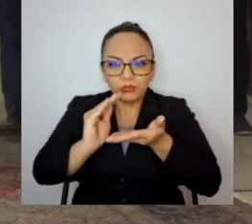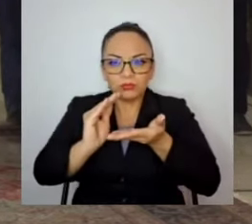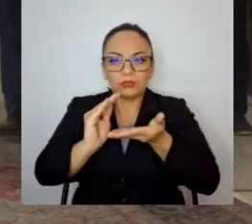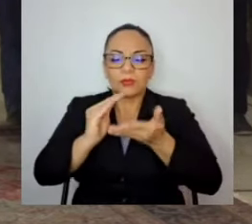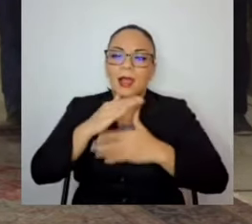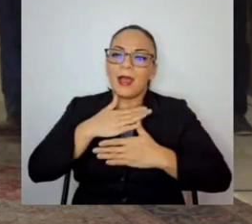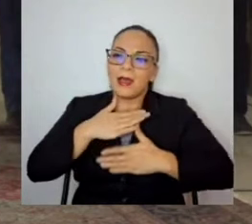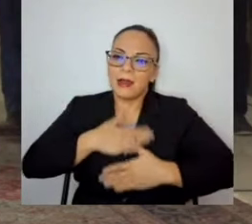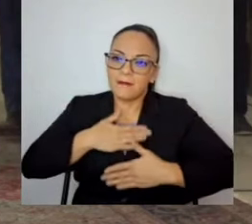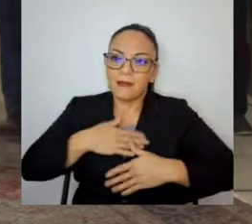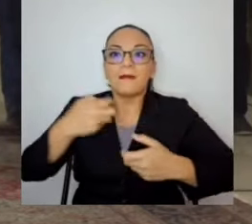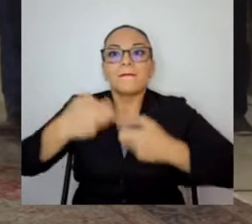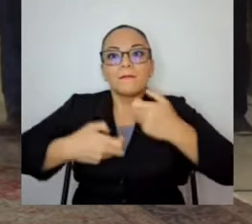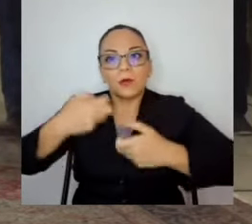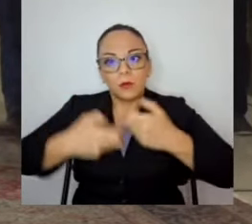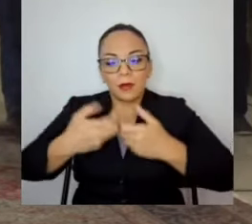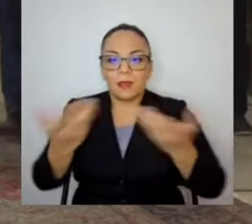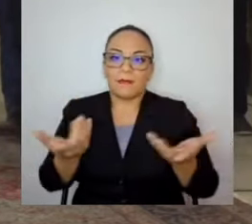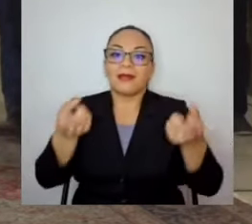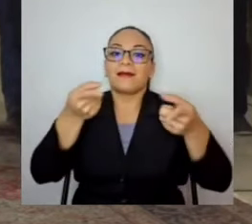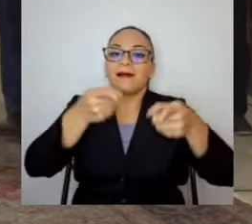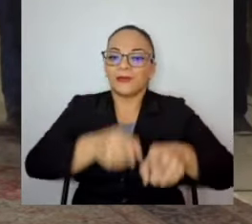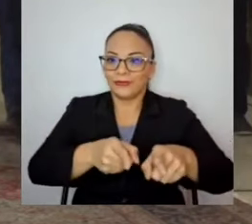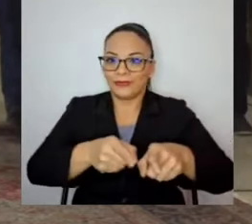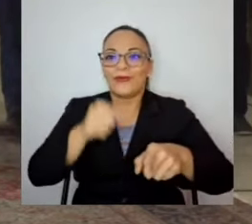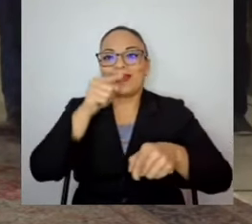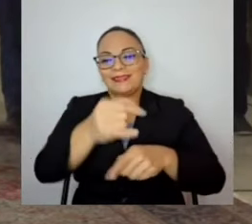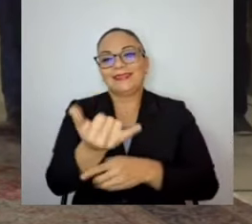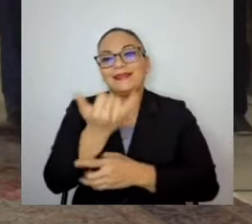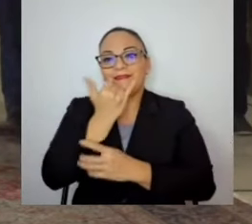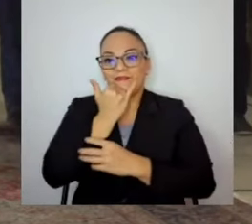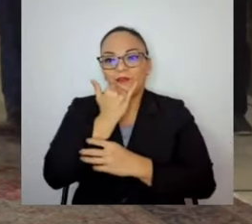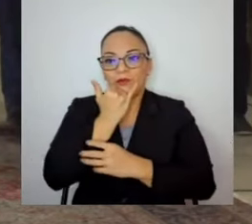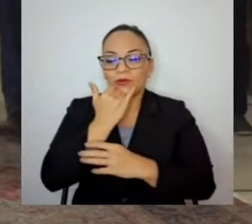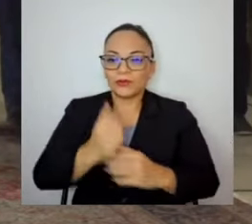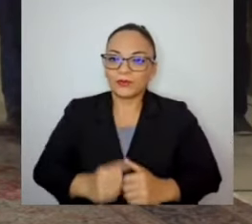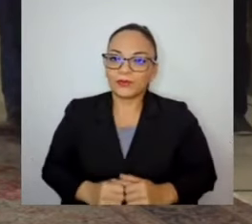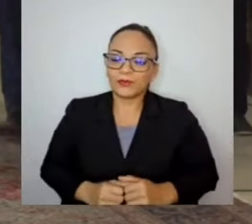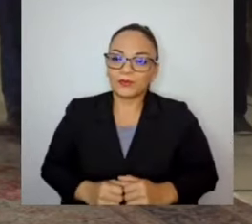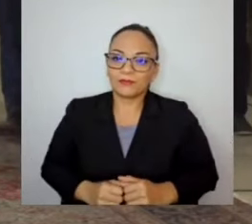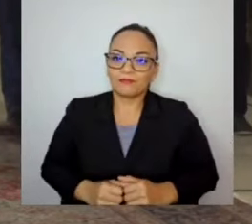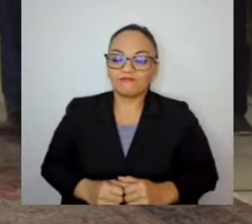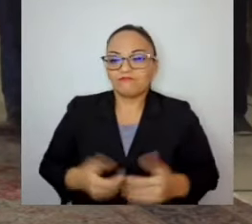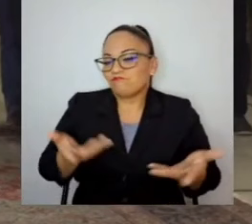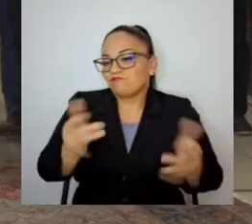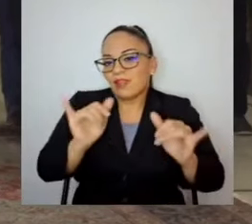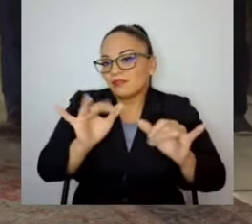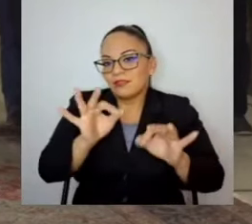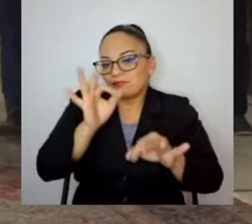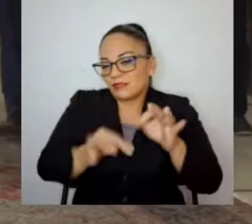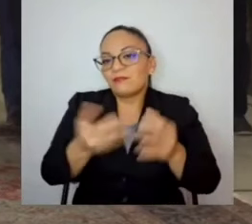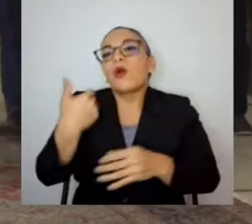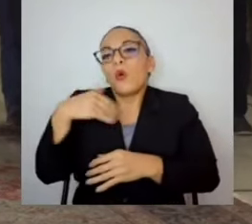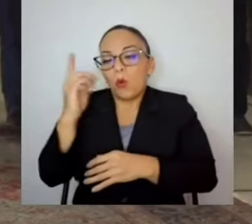problema que causó ese error. Así de fácil, hubo un error.